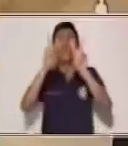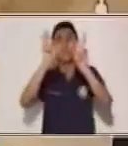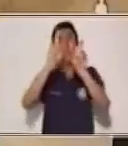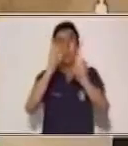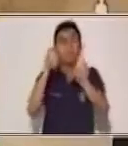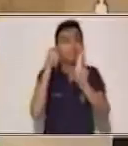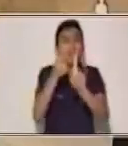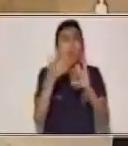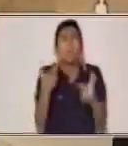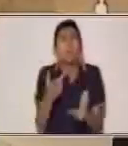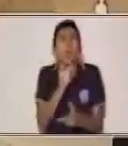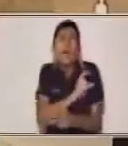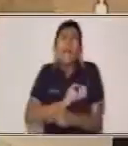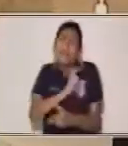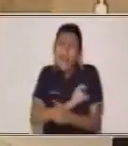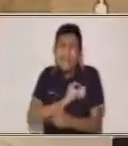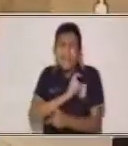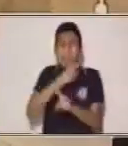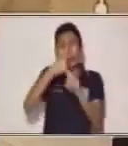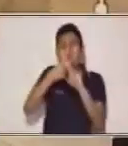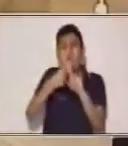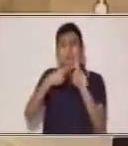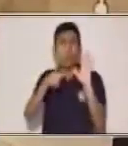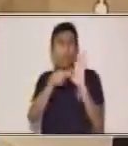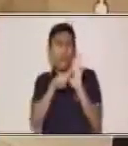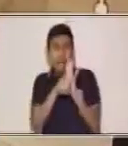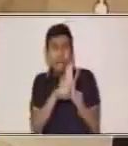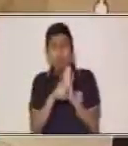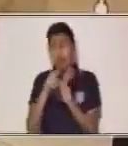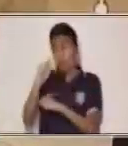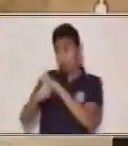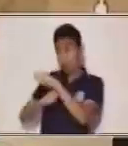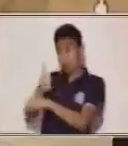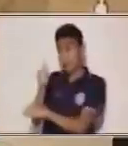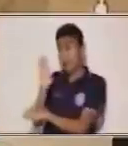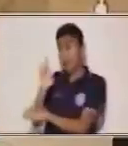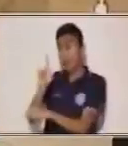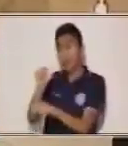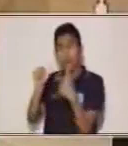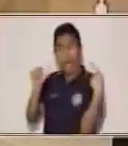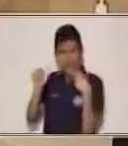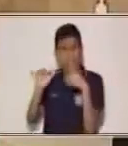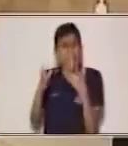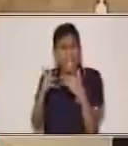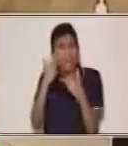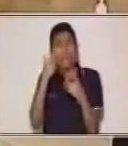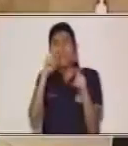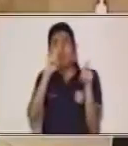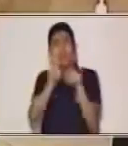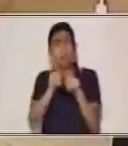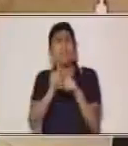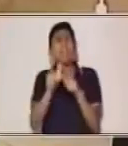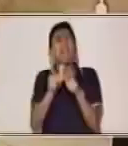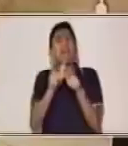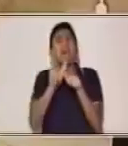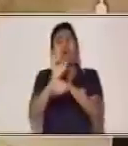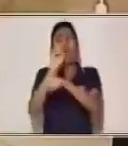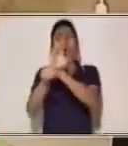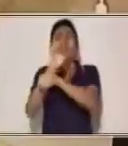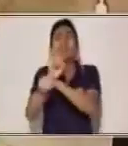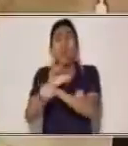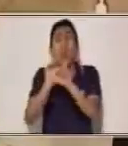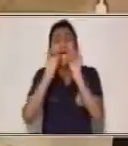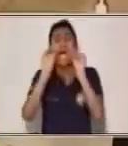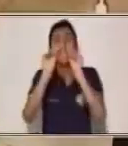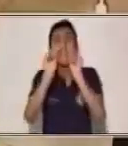comportamientos y actitudes, hay una característica que es específica de las aulas y que es dejar una enseñanza, que más adelante